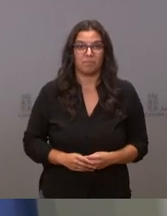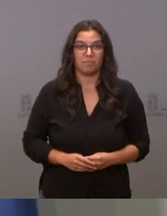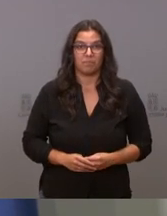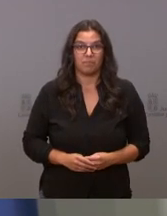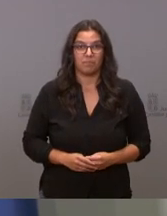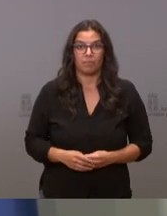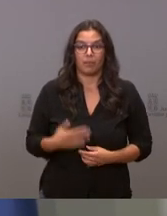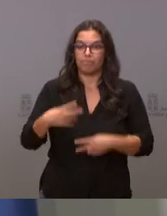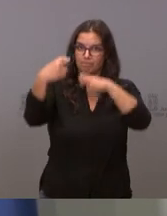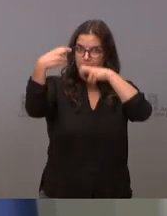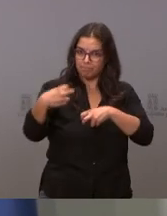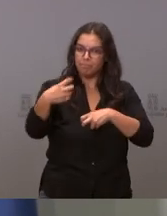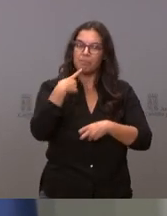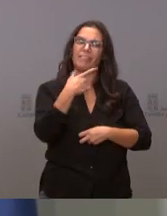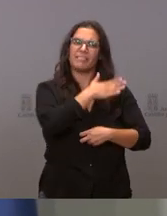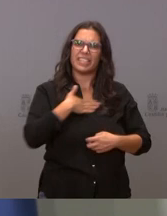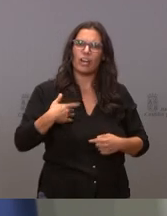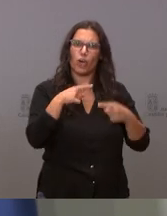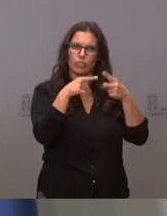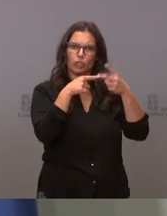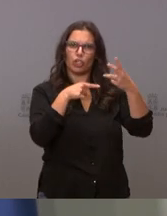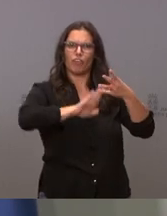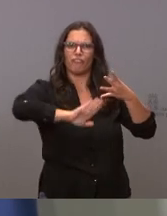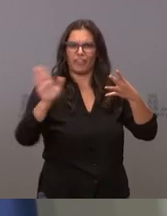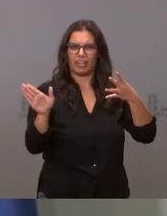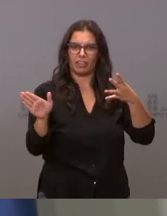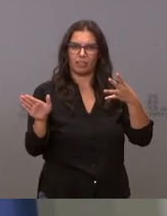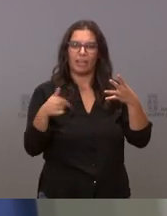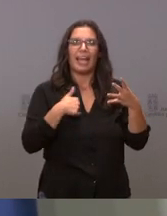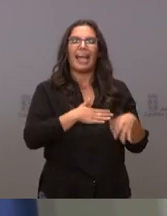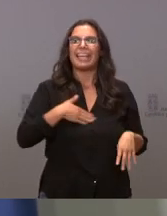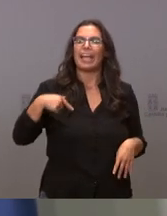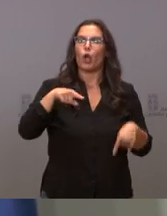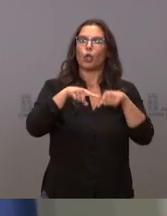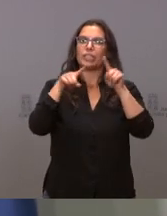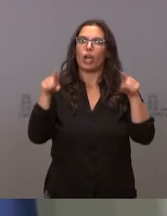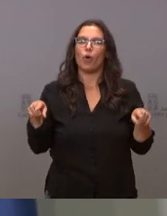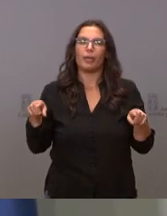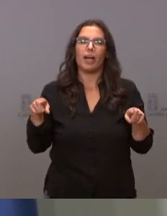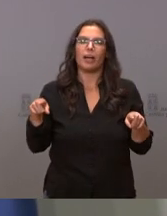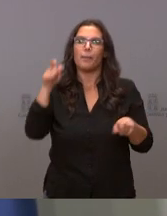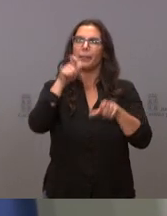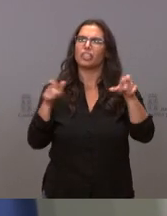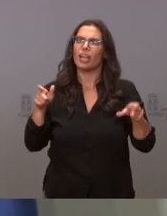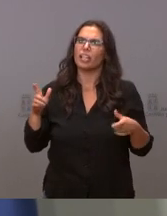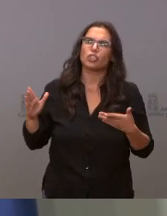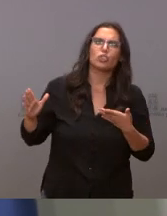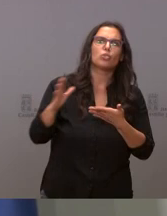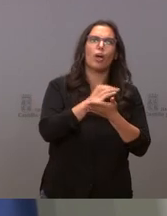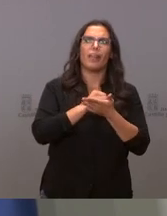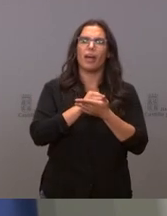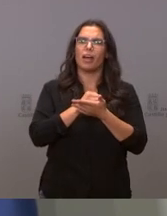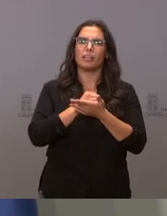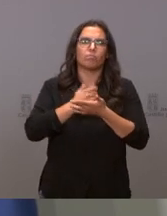siéntese conmigo y dígame oiga quiero que pare esto esto y esto mire quiero que en Segovia todo el mundo cumpla